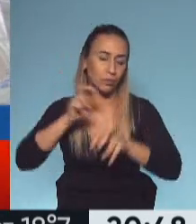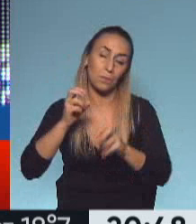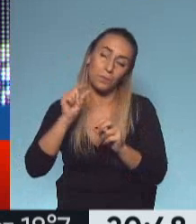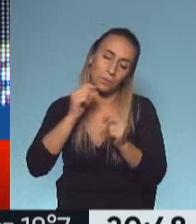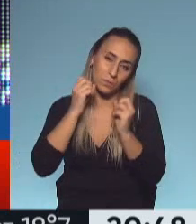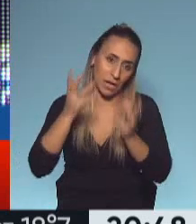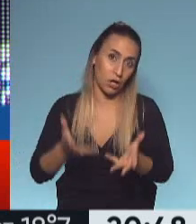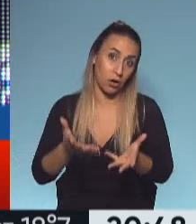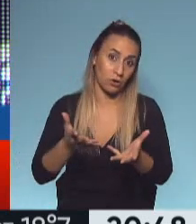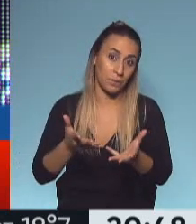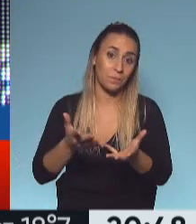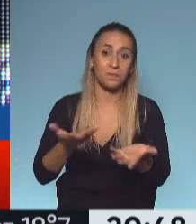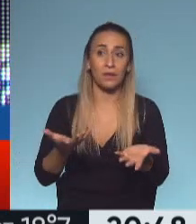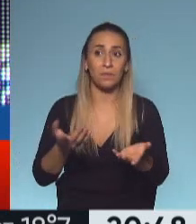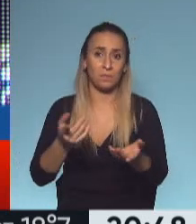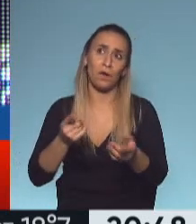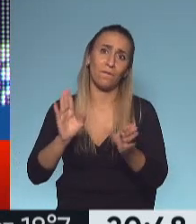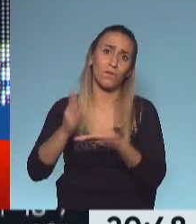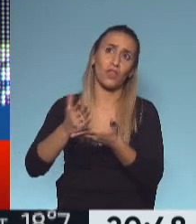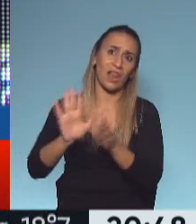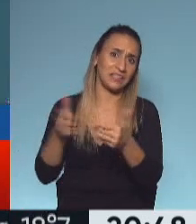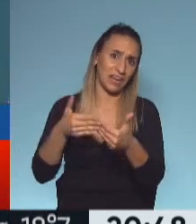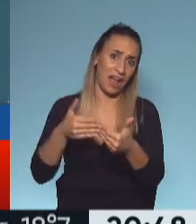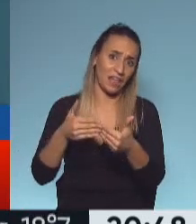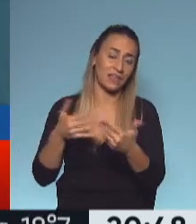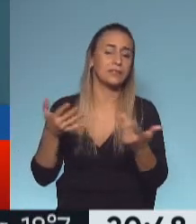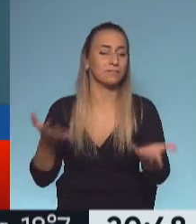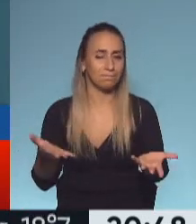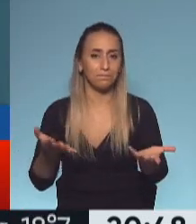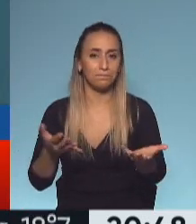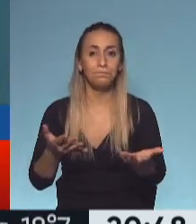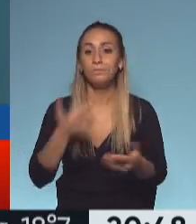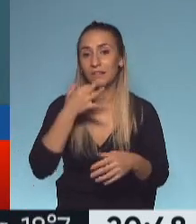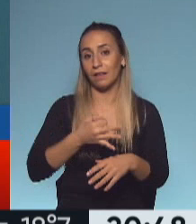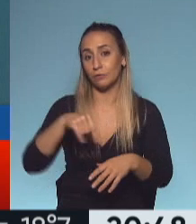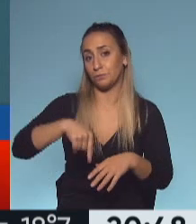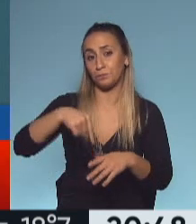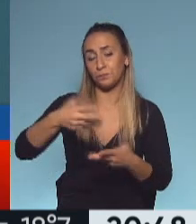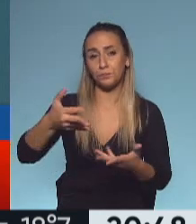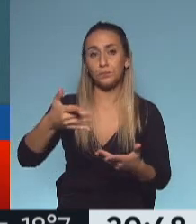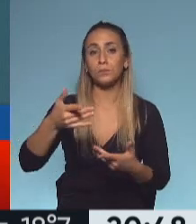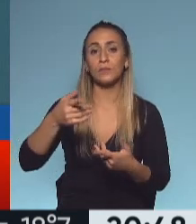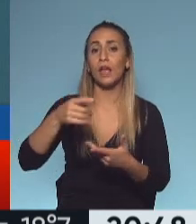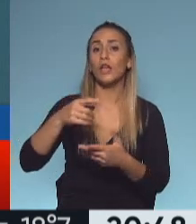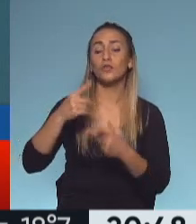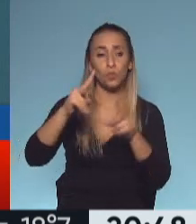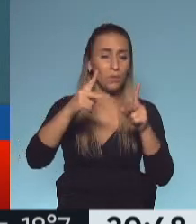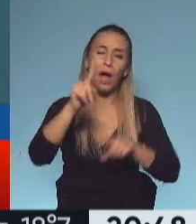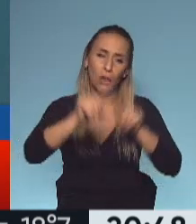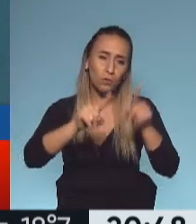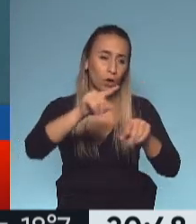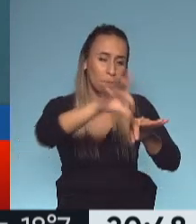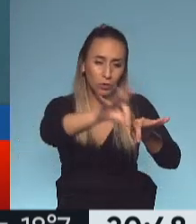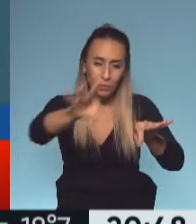balance, hasta que fronteras cerradas, ¿no? Están con las fronteras cerradas y la verdad es que hoy en día, por más que el turismo en algún que otro punto esté permitido, es muy